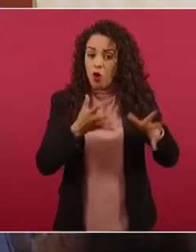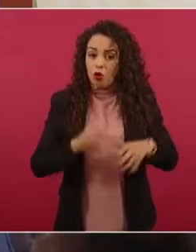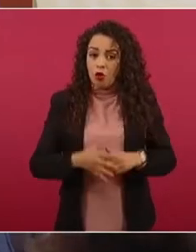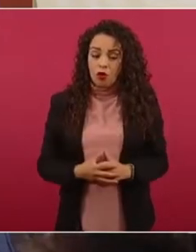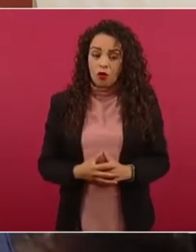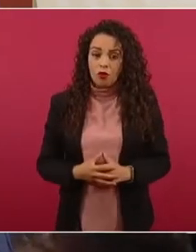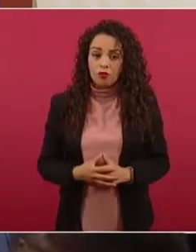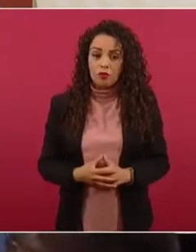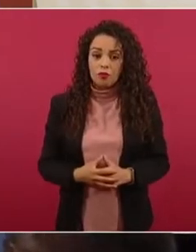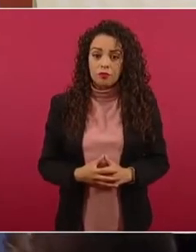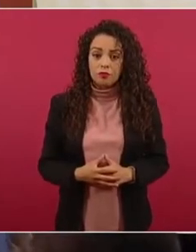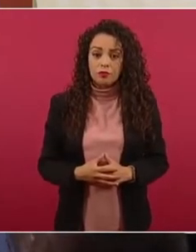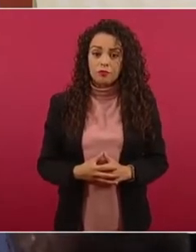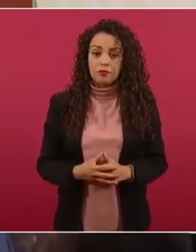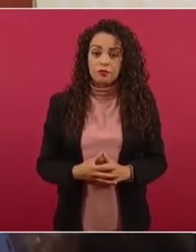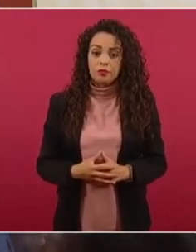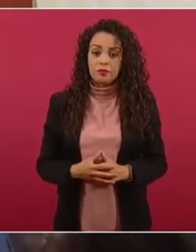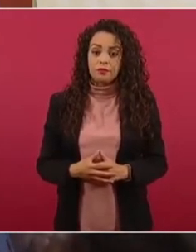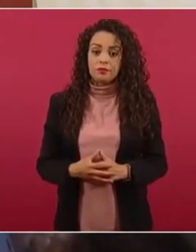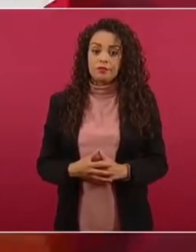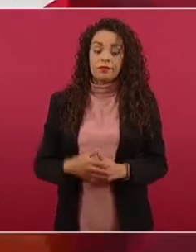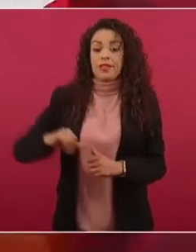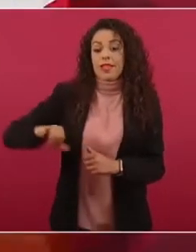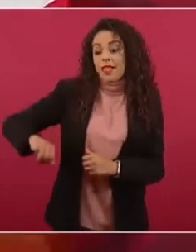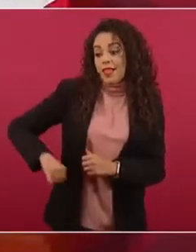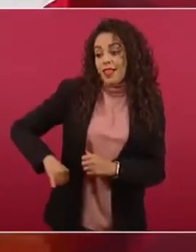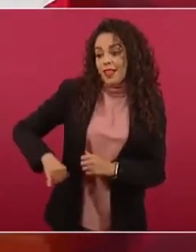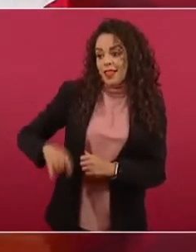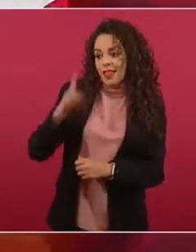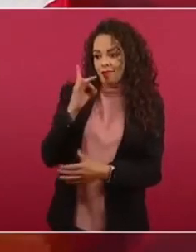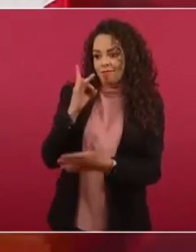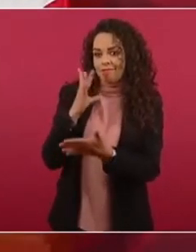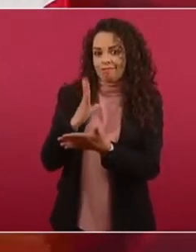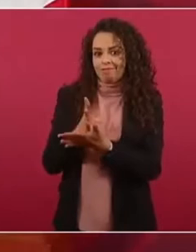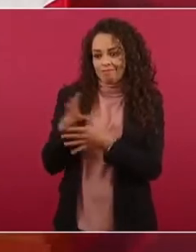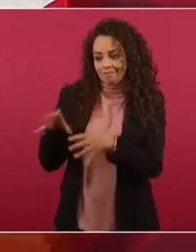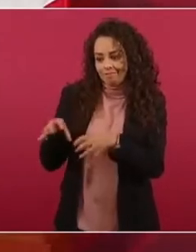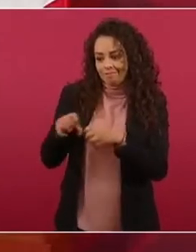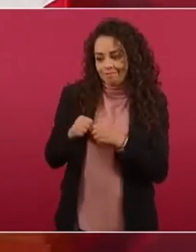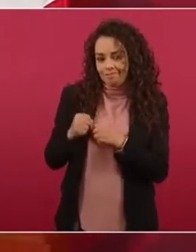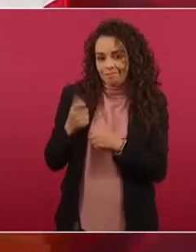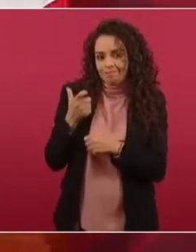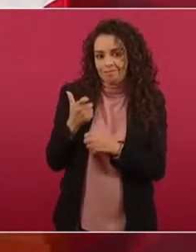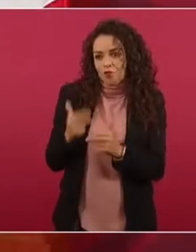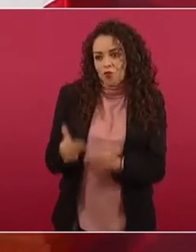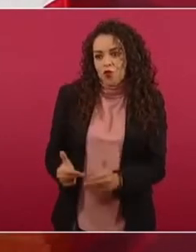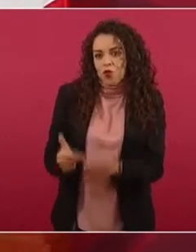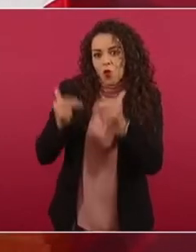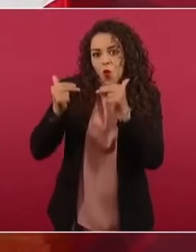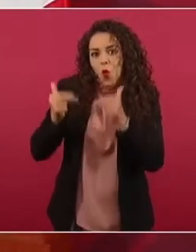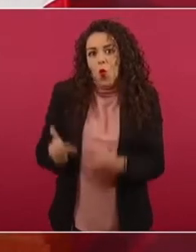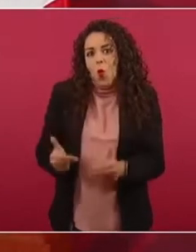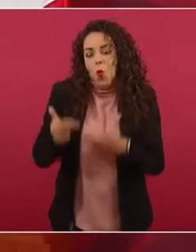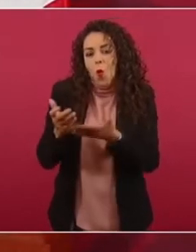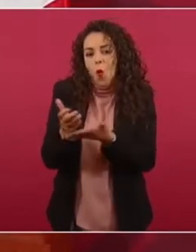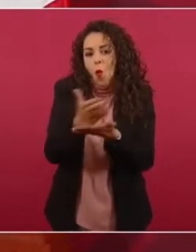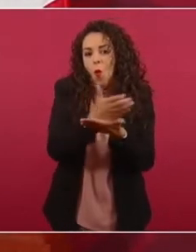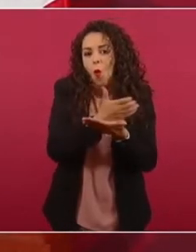y nada más quieren los negocios para ellos, jugosos negocios,